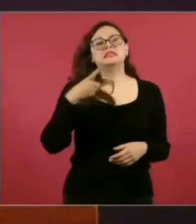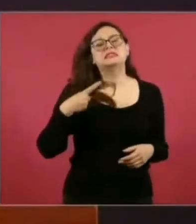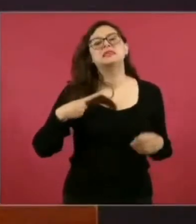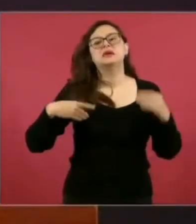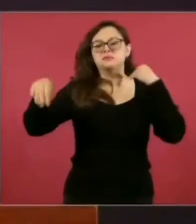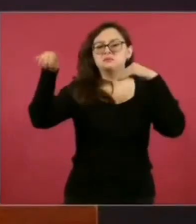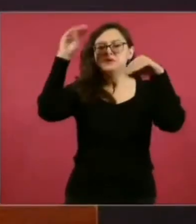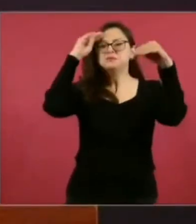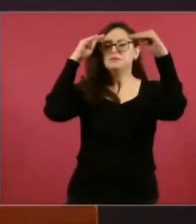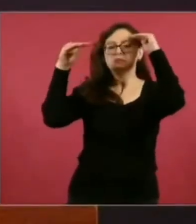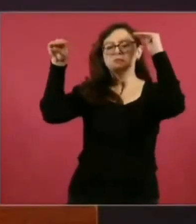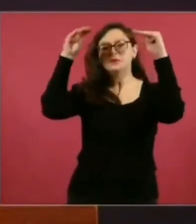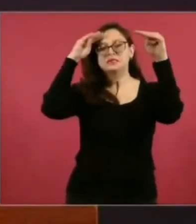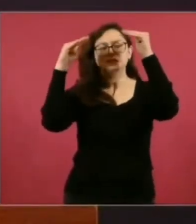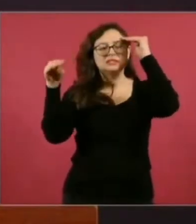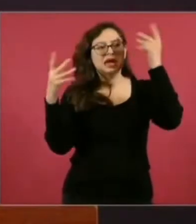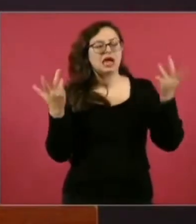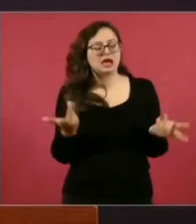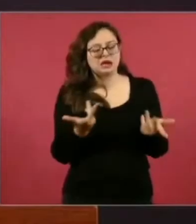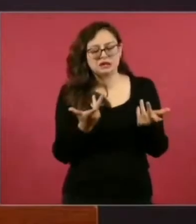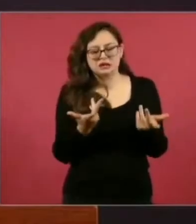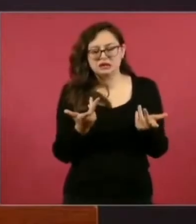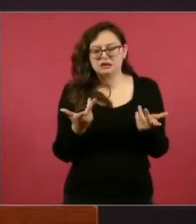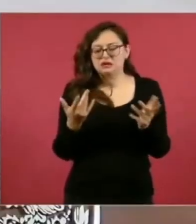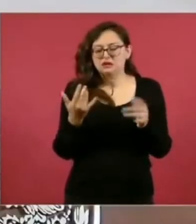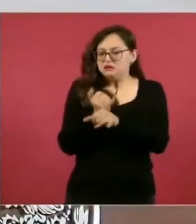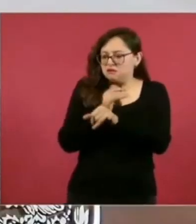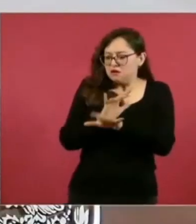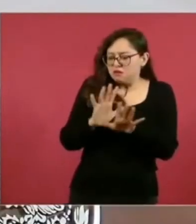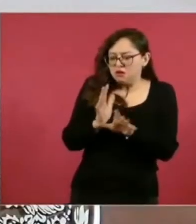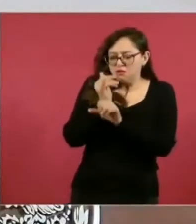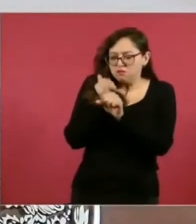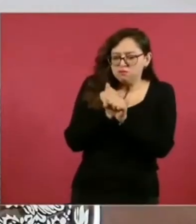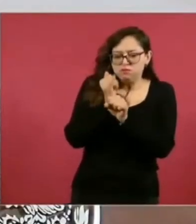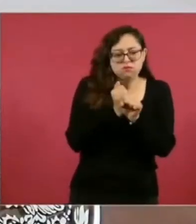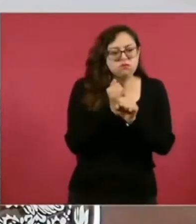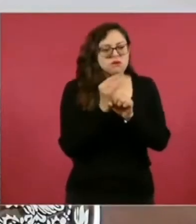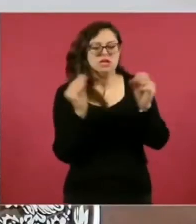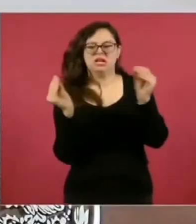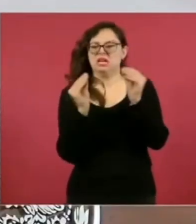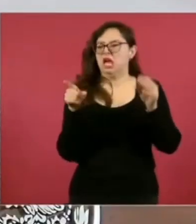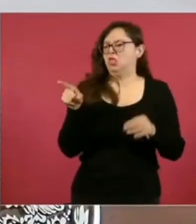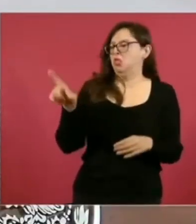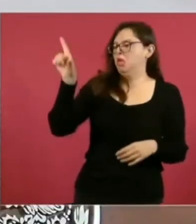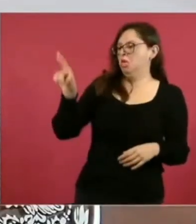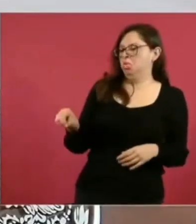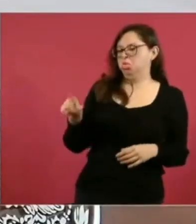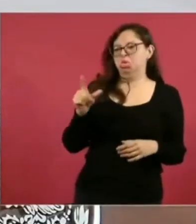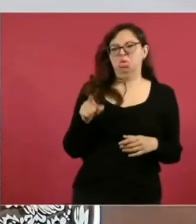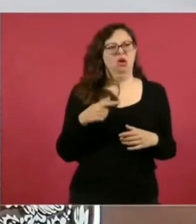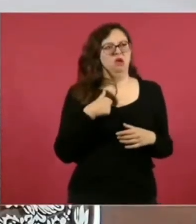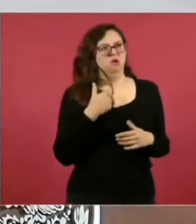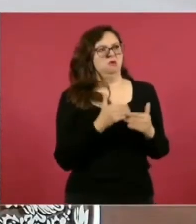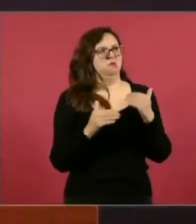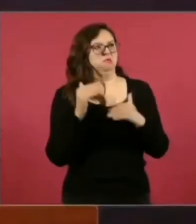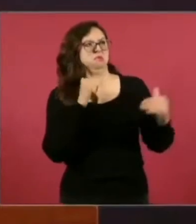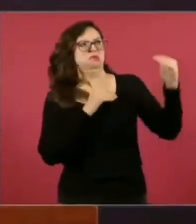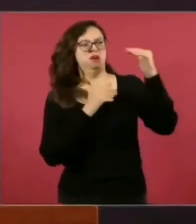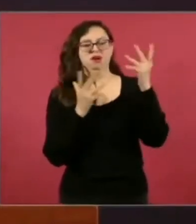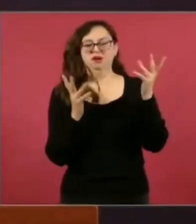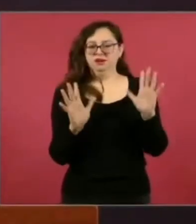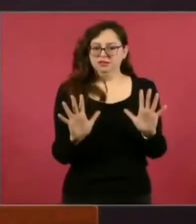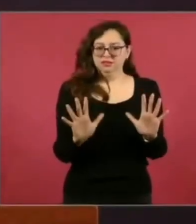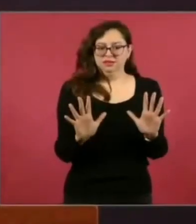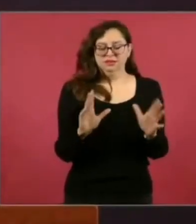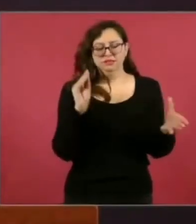ofensores, deberían de argumentar más sobre ese tema y no pelearse, que no les hagan caso, nada más hasta el límite de que no